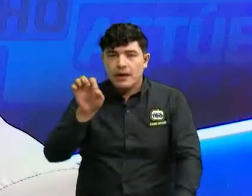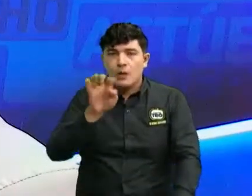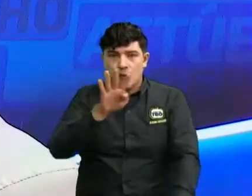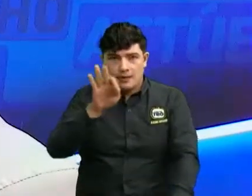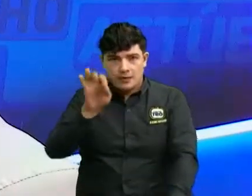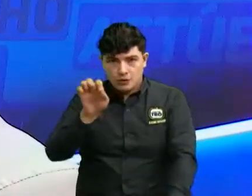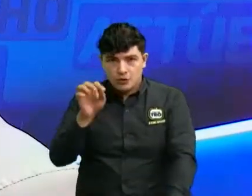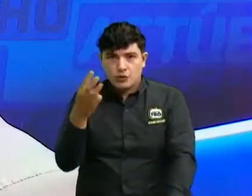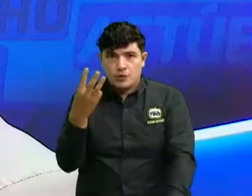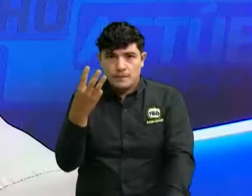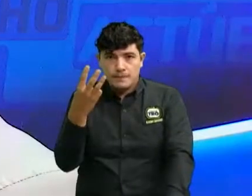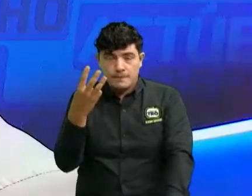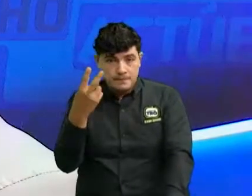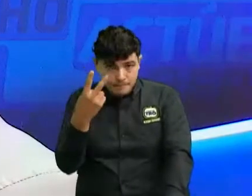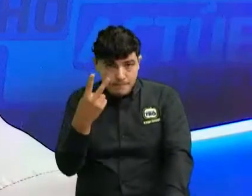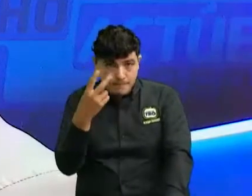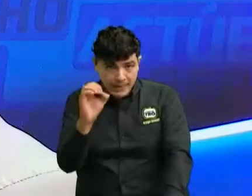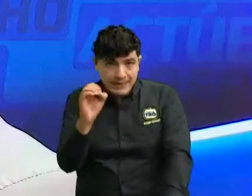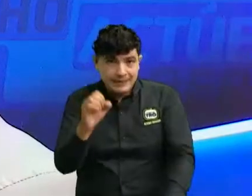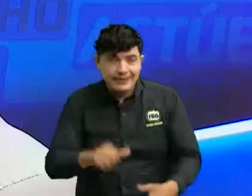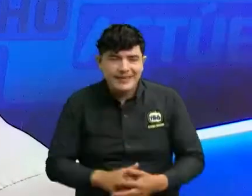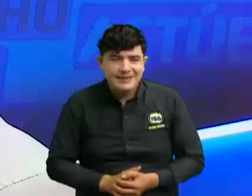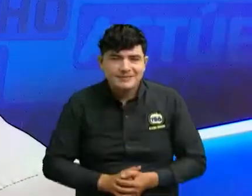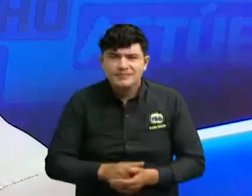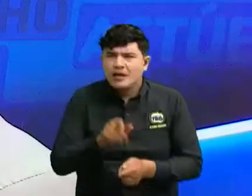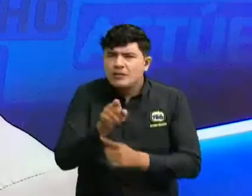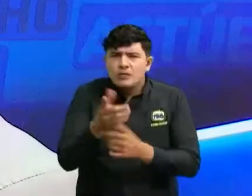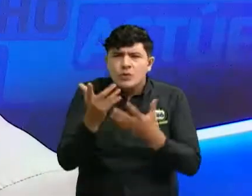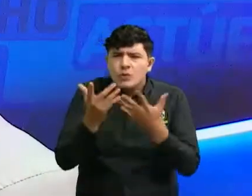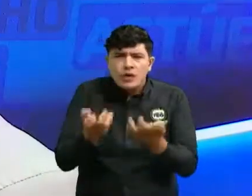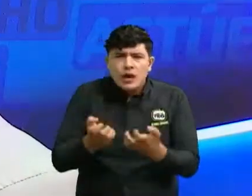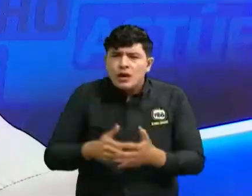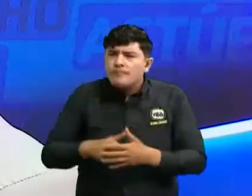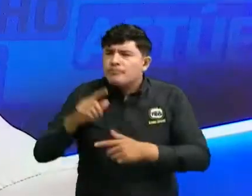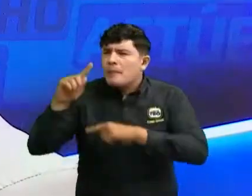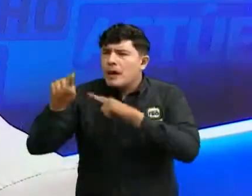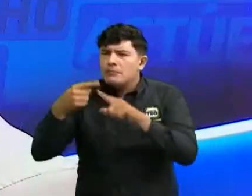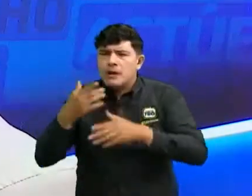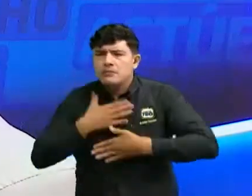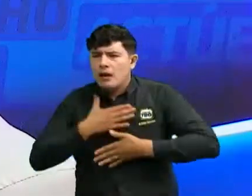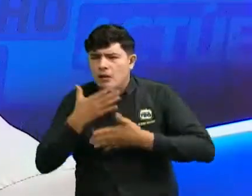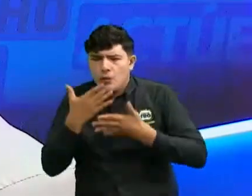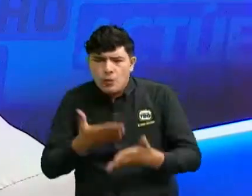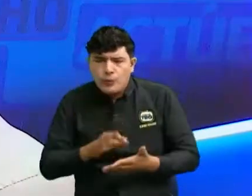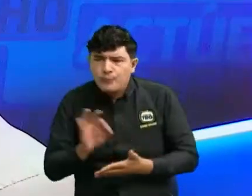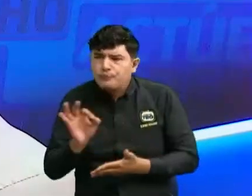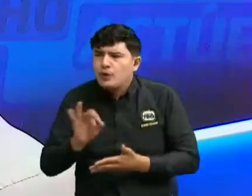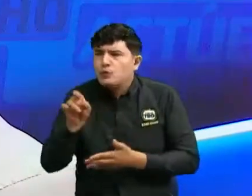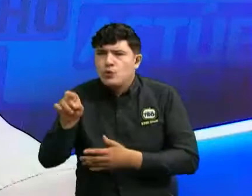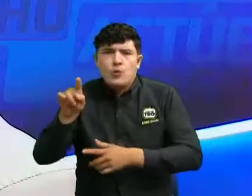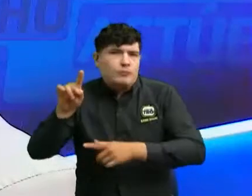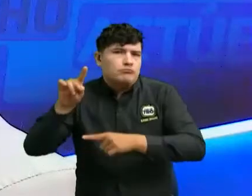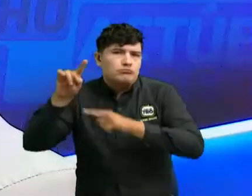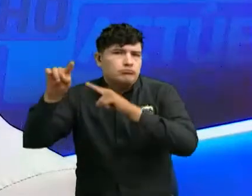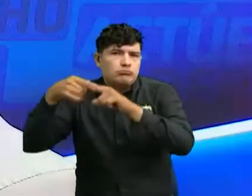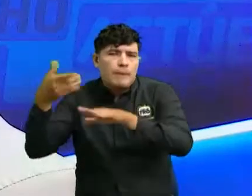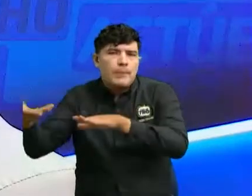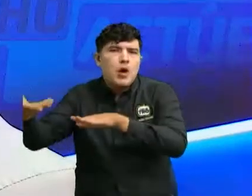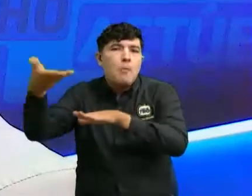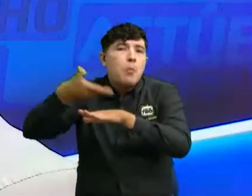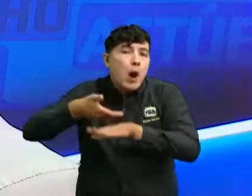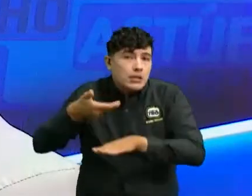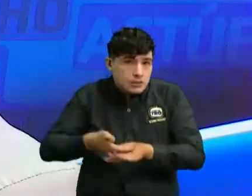Pero si lo que nos quiere es reportar simplemente sintonía o nos quiere enviar algún tema que considere que debamos